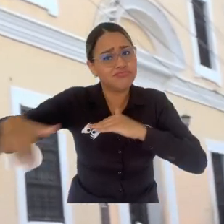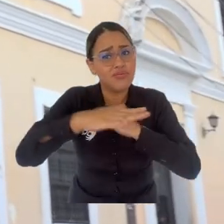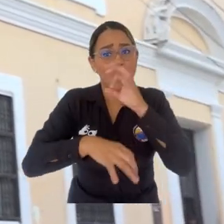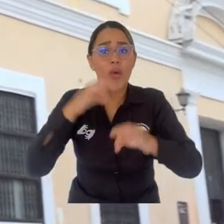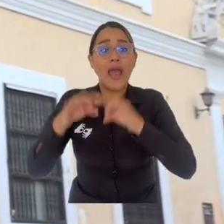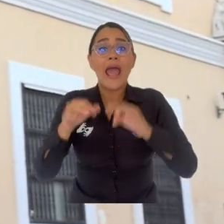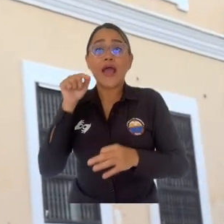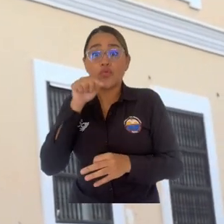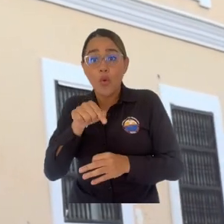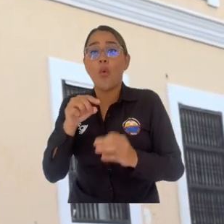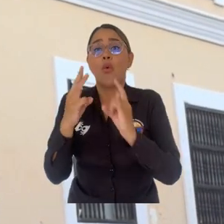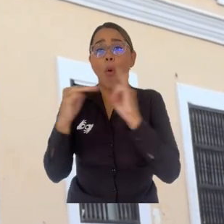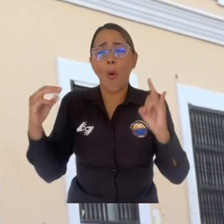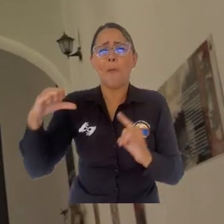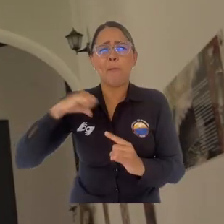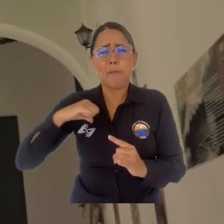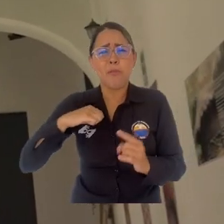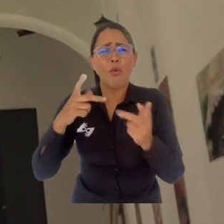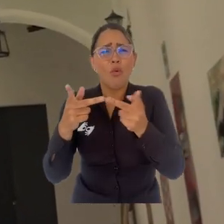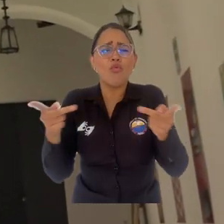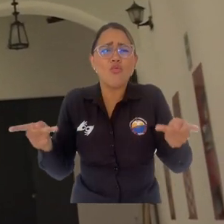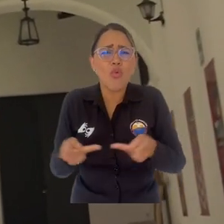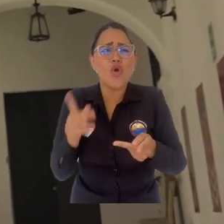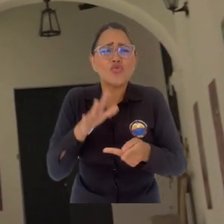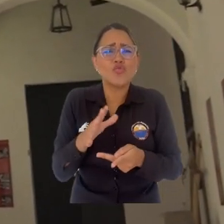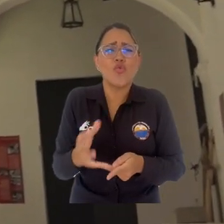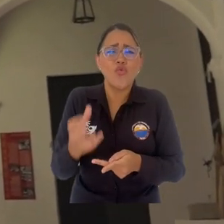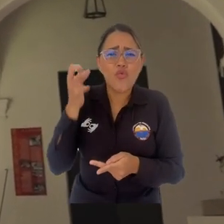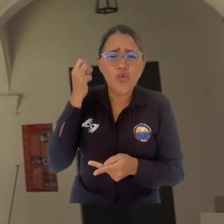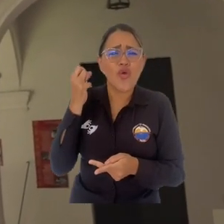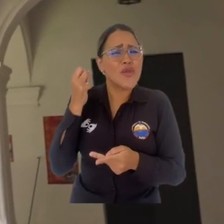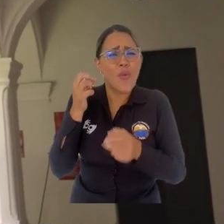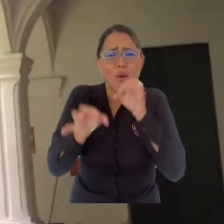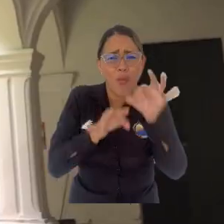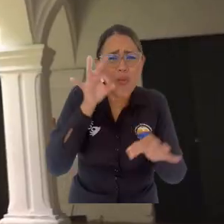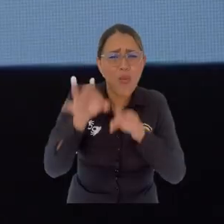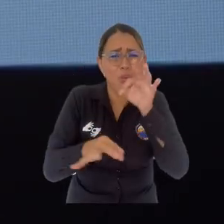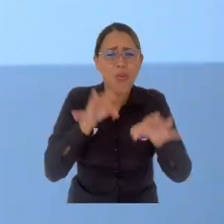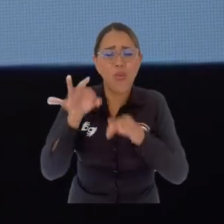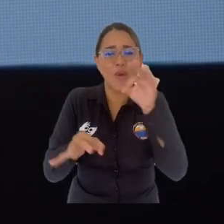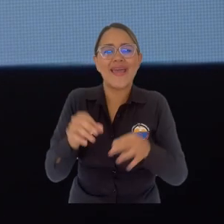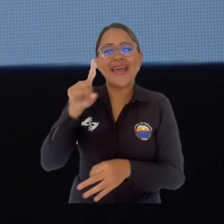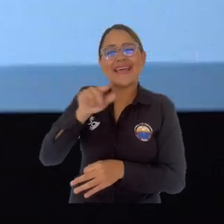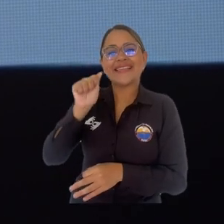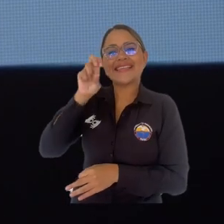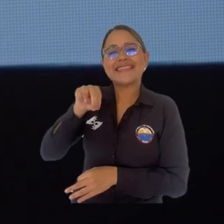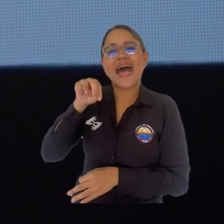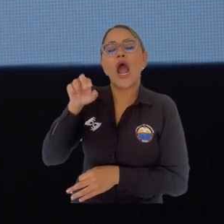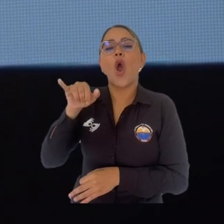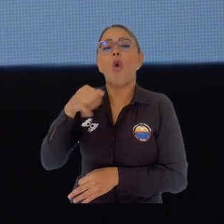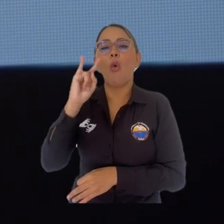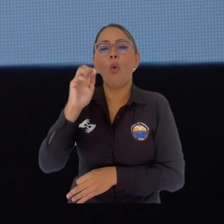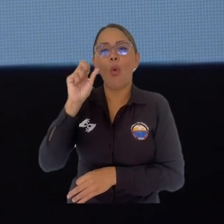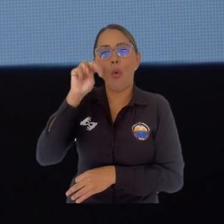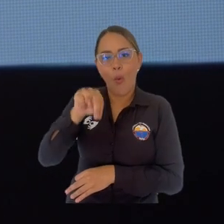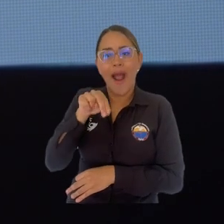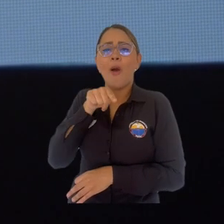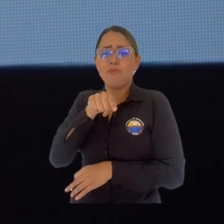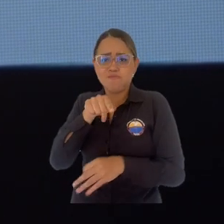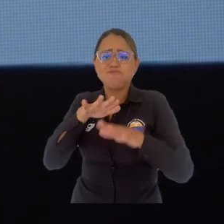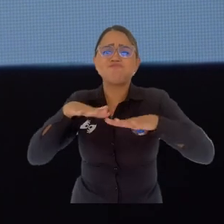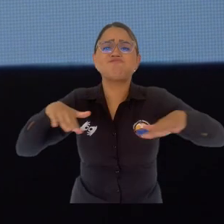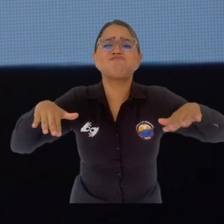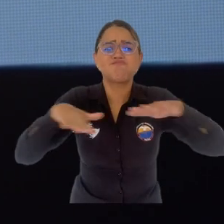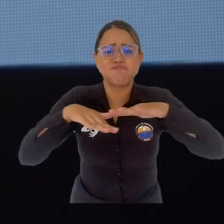los edificios mejor conservados, el Centro Cultural Claustro San Juan Nepomuceno. Los desafíos de recuperar y de mantener un centro